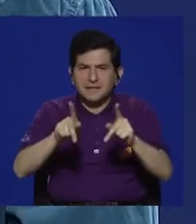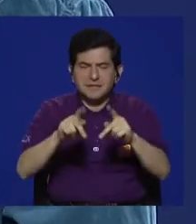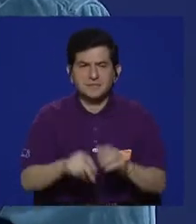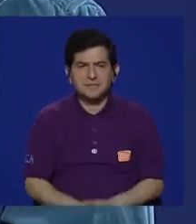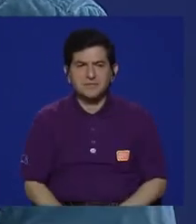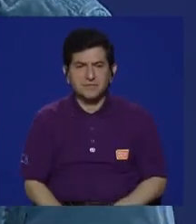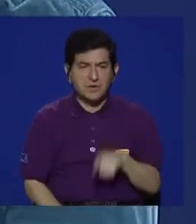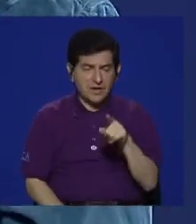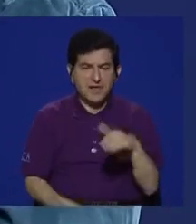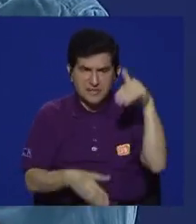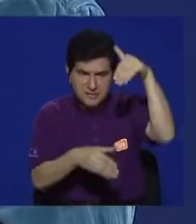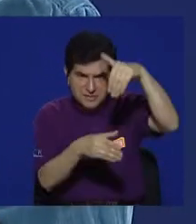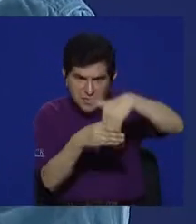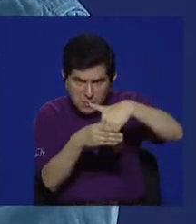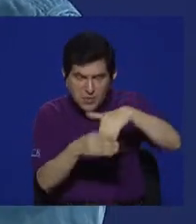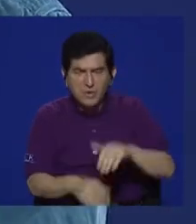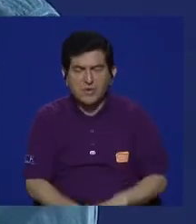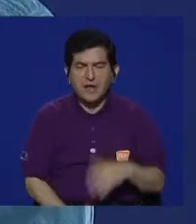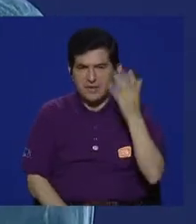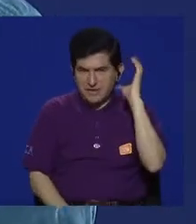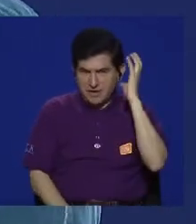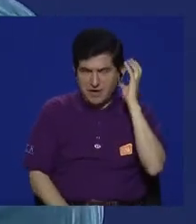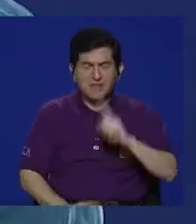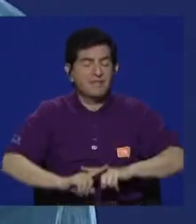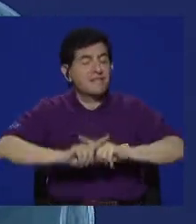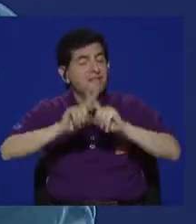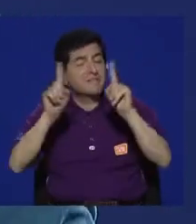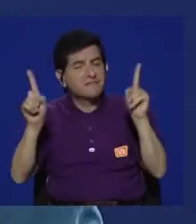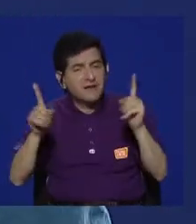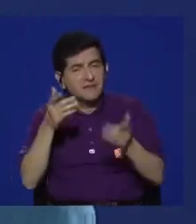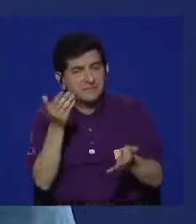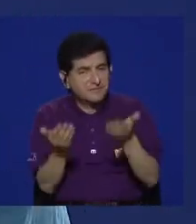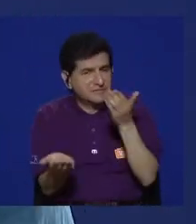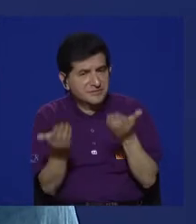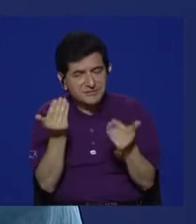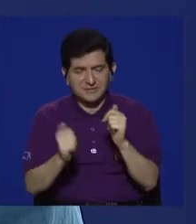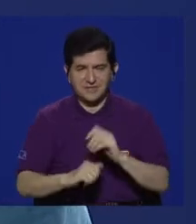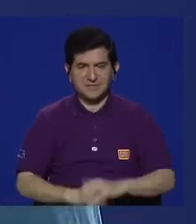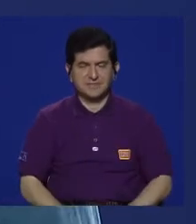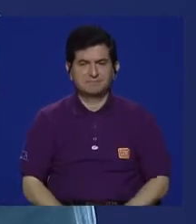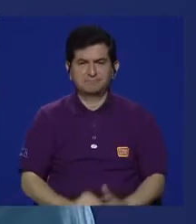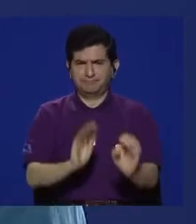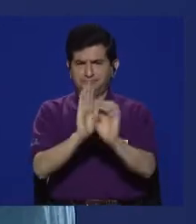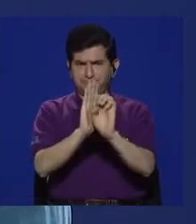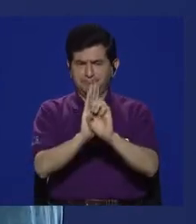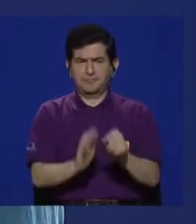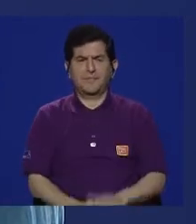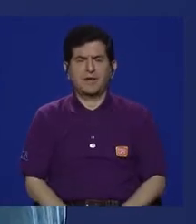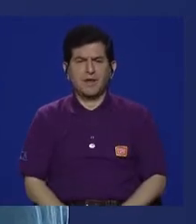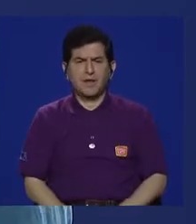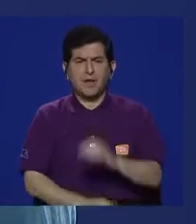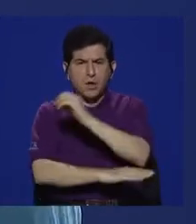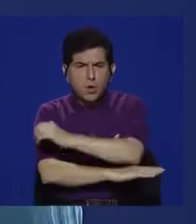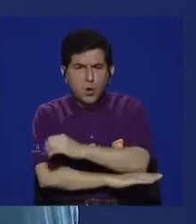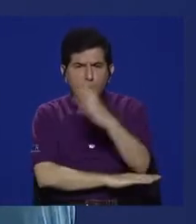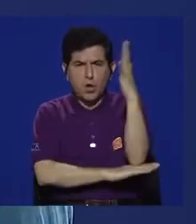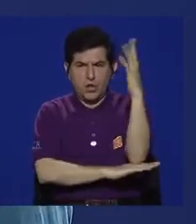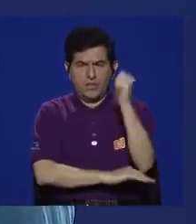está involucrada en la radio es diferente, quizás. Por ejemplo, en Oratina,